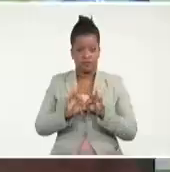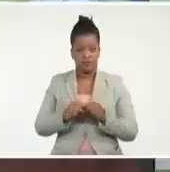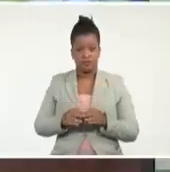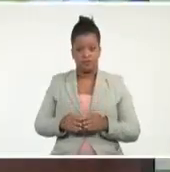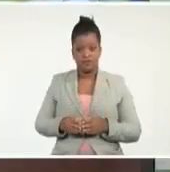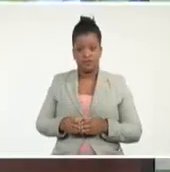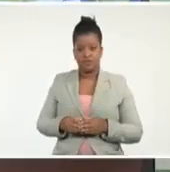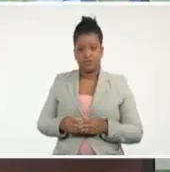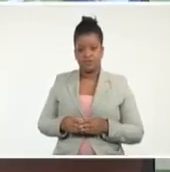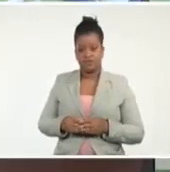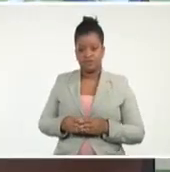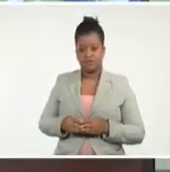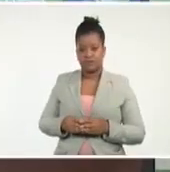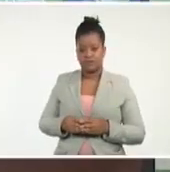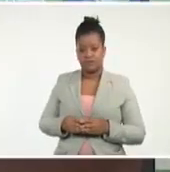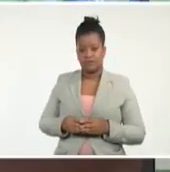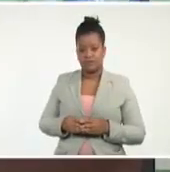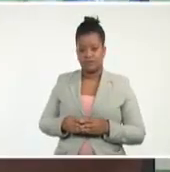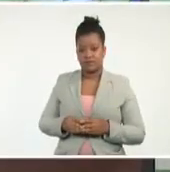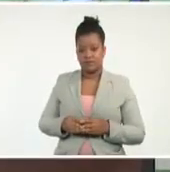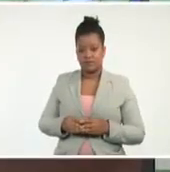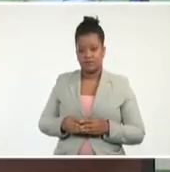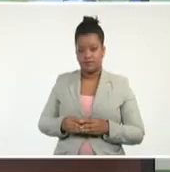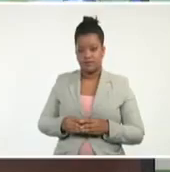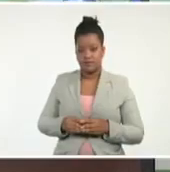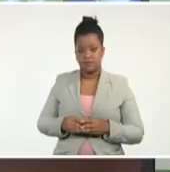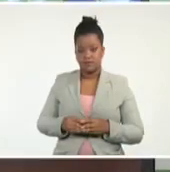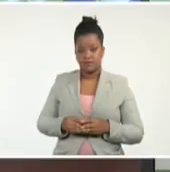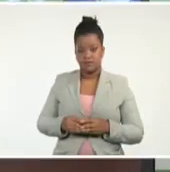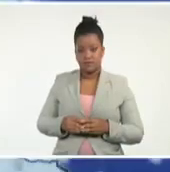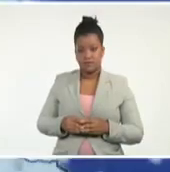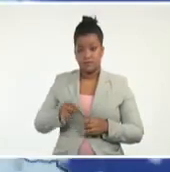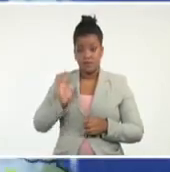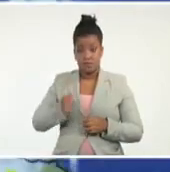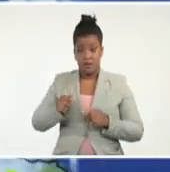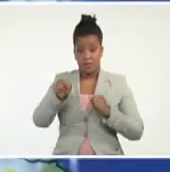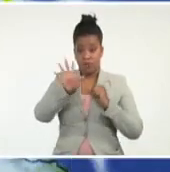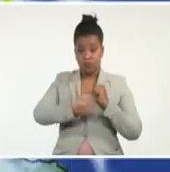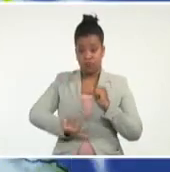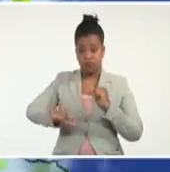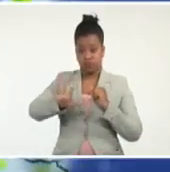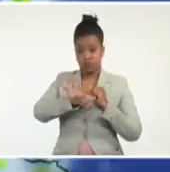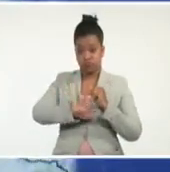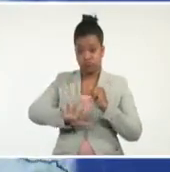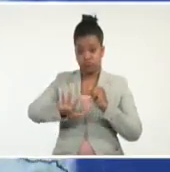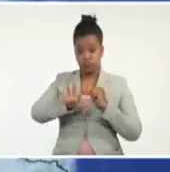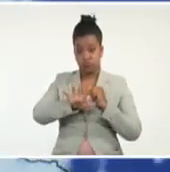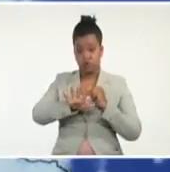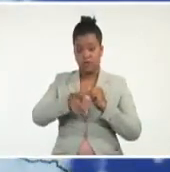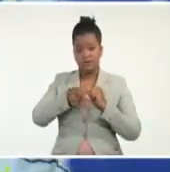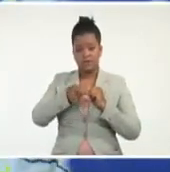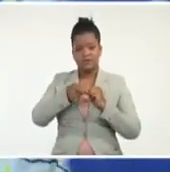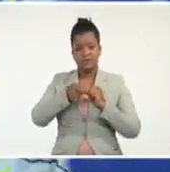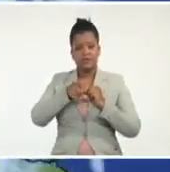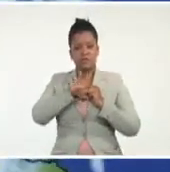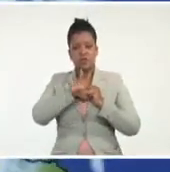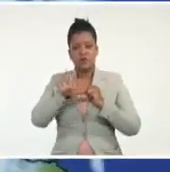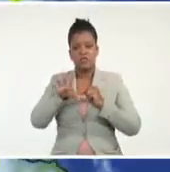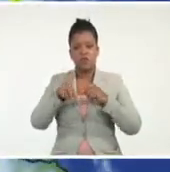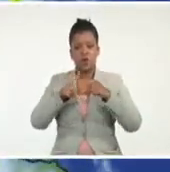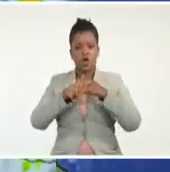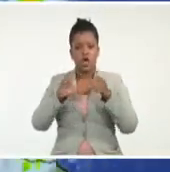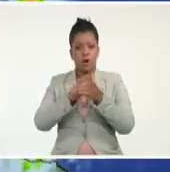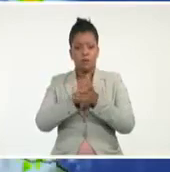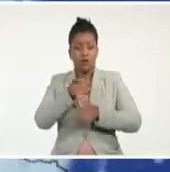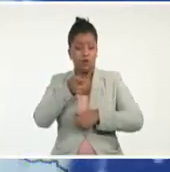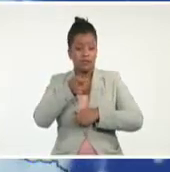grados oeste. Esta posición es 55 kilómetros al sudeste de Punta Gorda